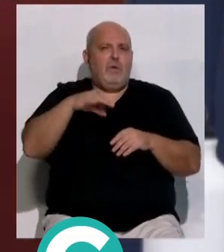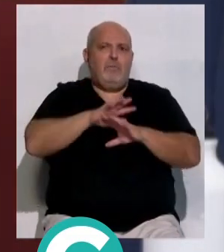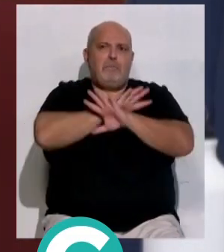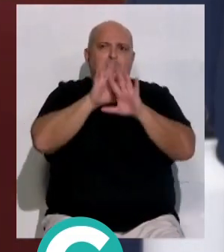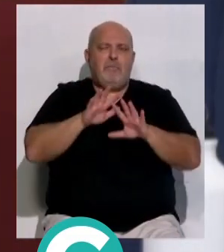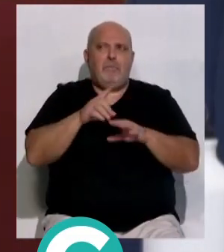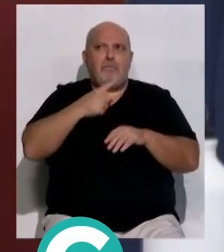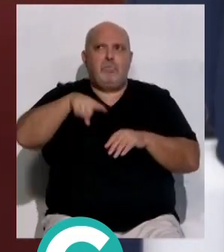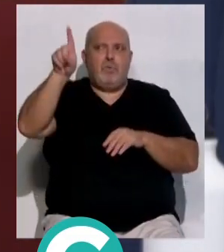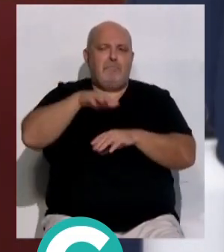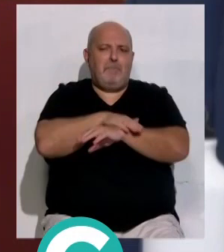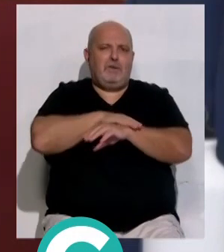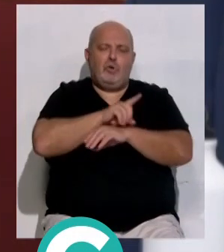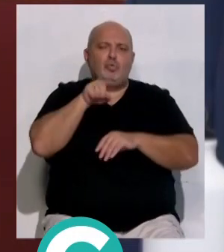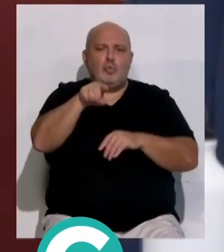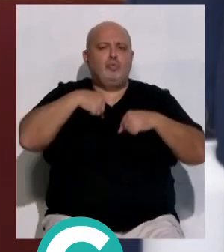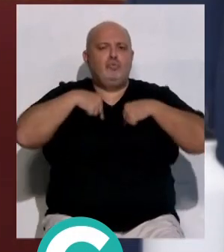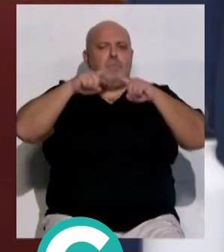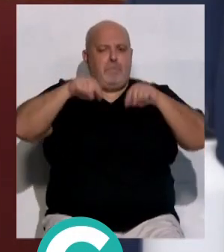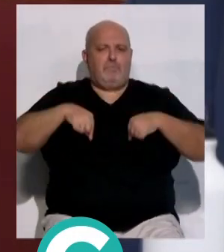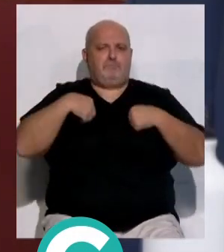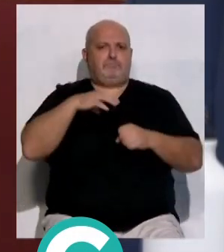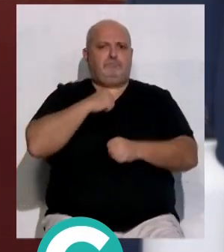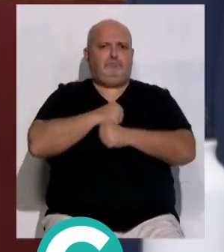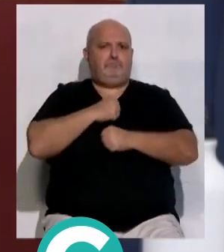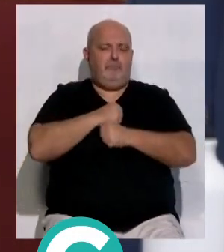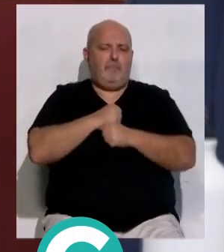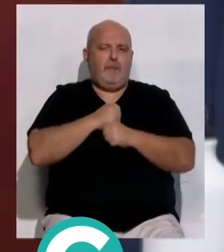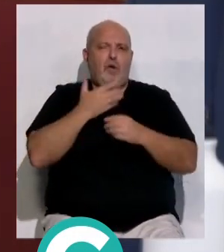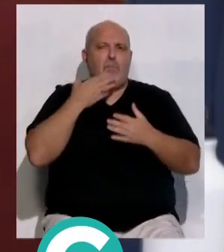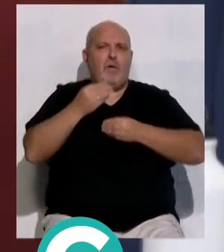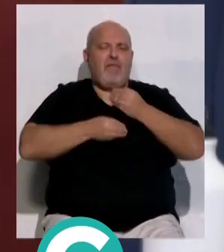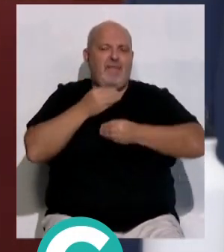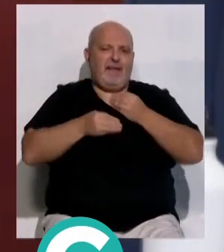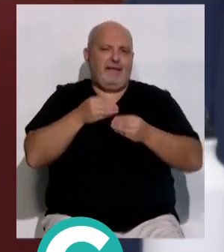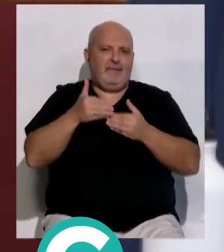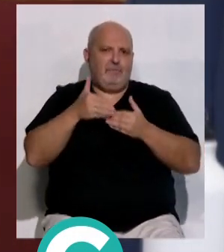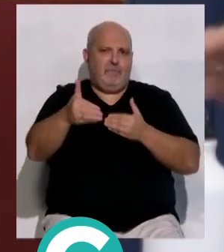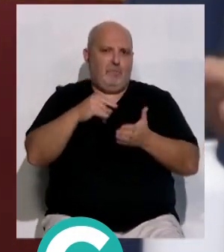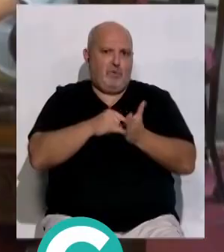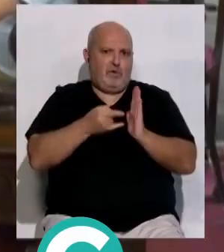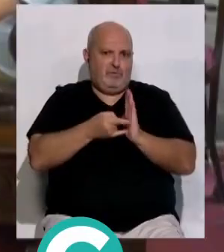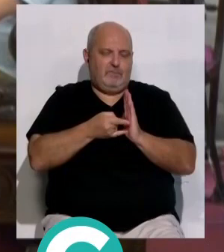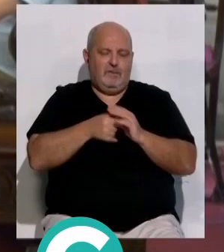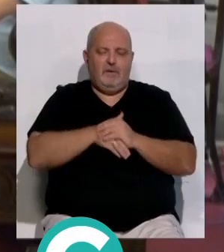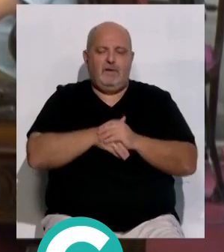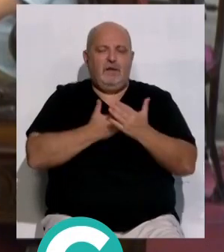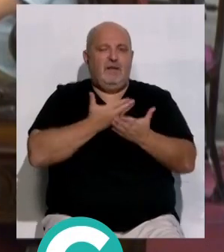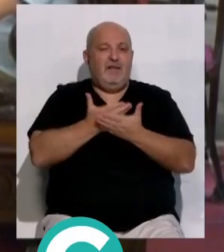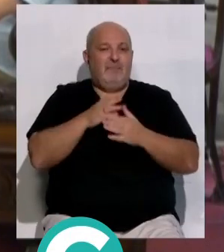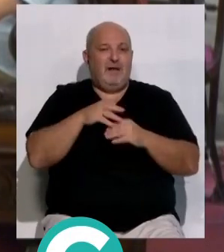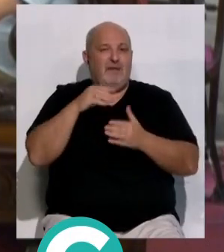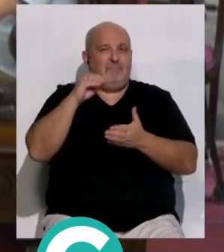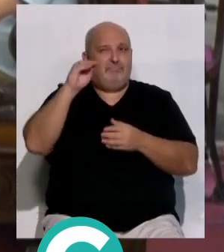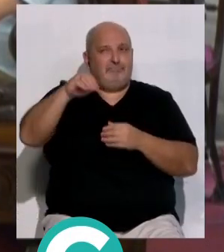en instar al Ministerio, tiene usted que decir, y yo ya estoy trabajando en cómo va a ser esa trama urbana. La propuesta para